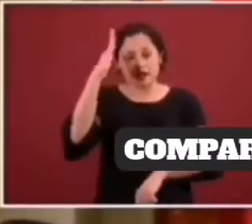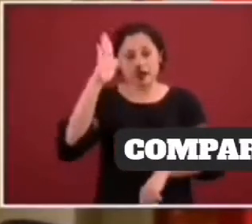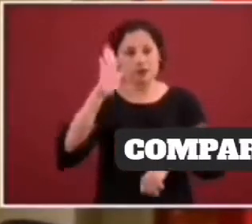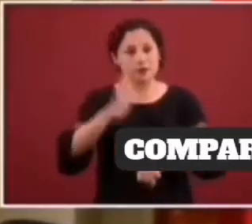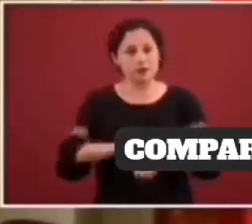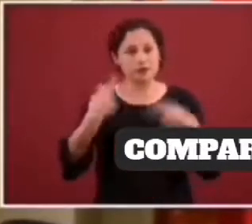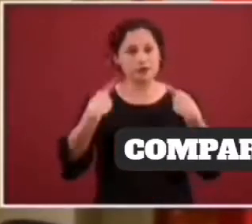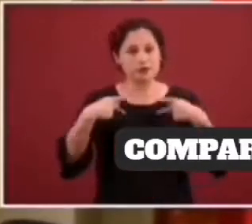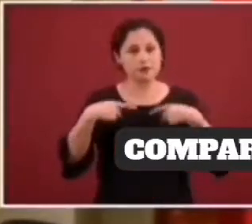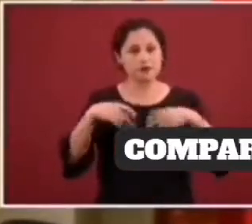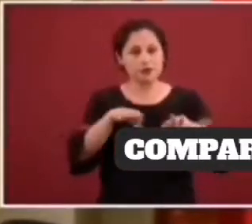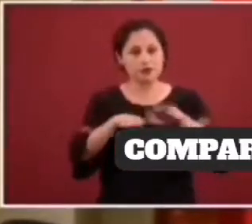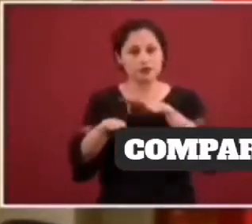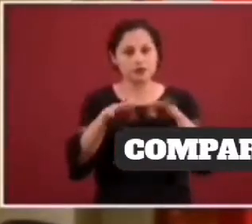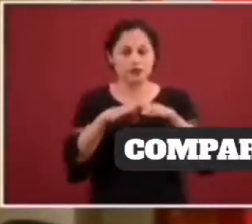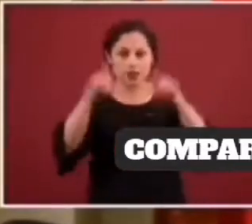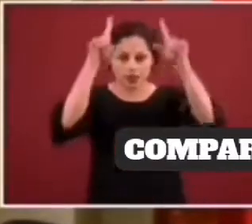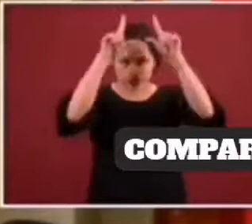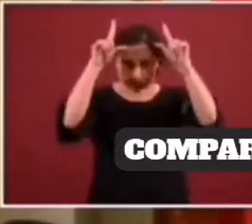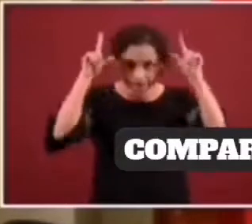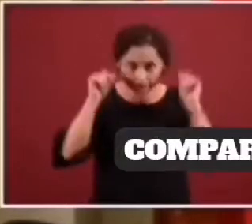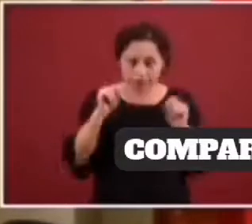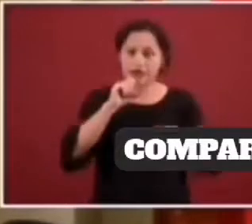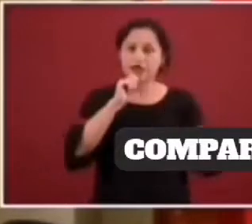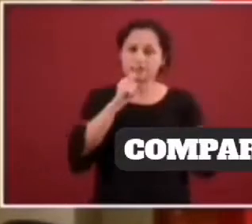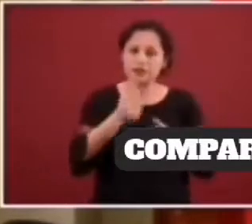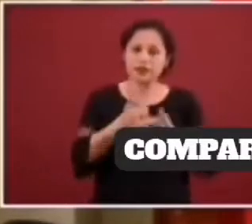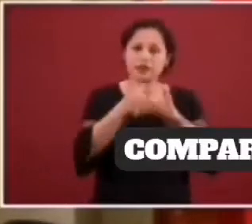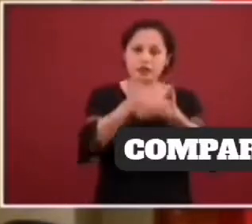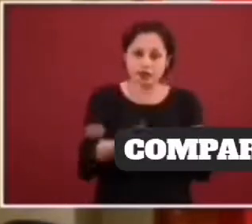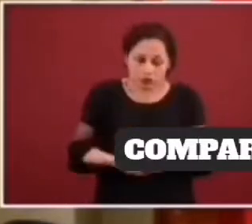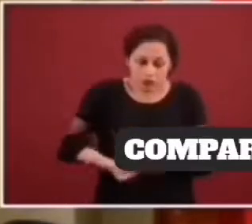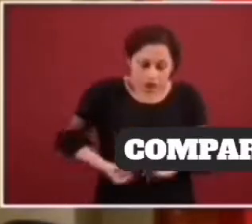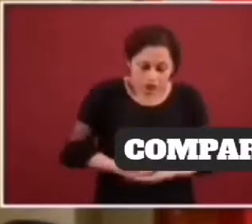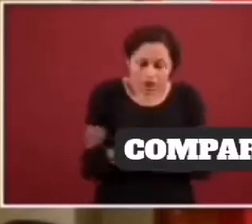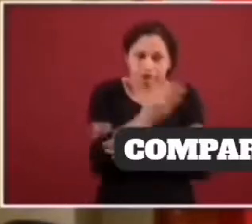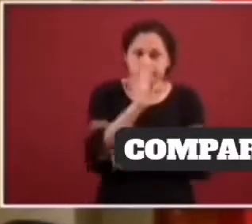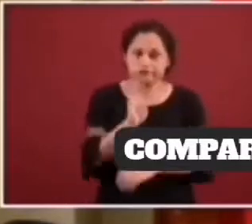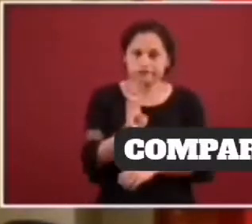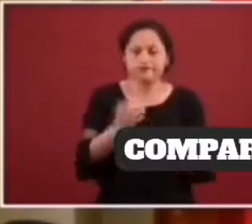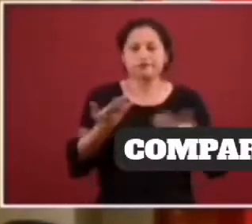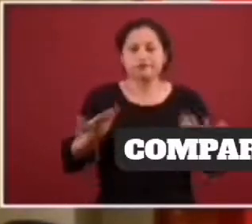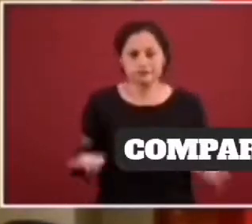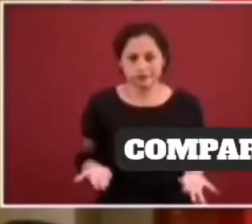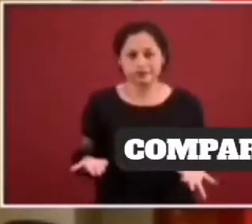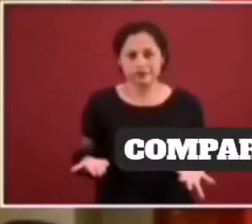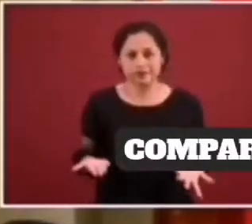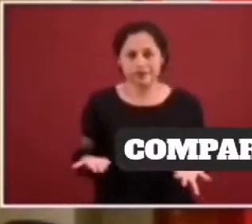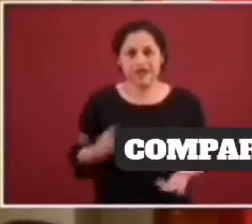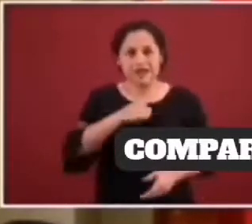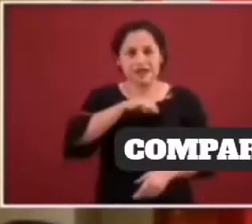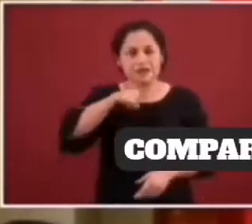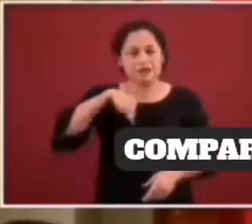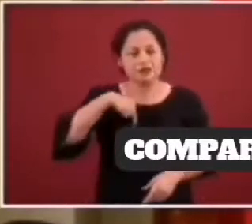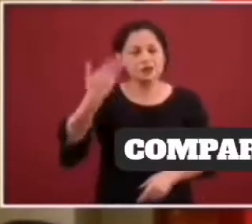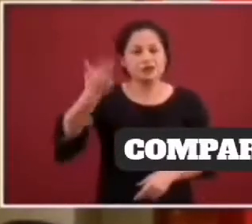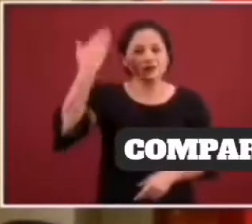Nunca en el gremio jamás pensamos que íbamos a celebrar este año